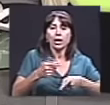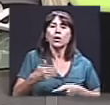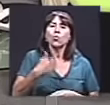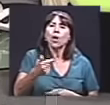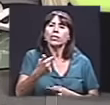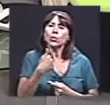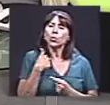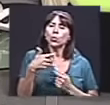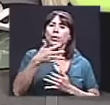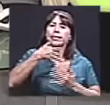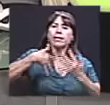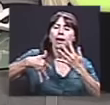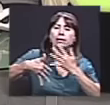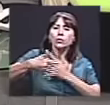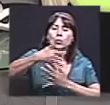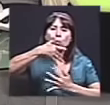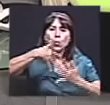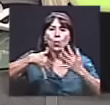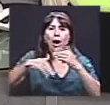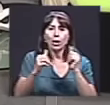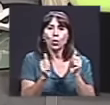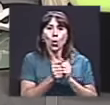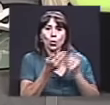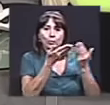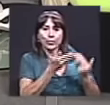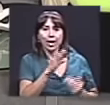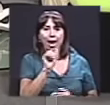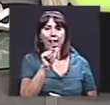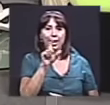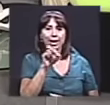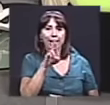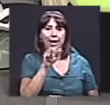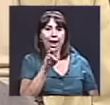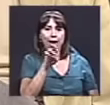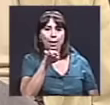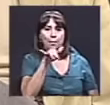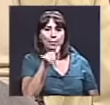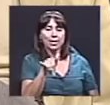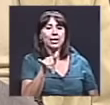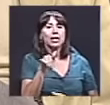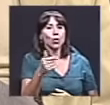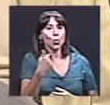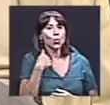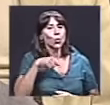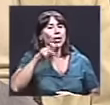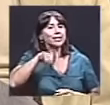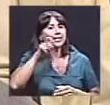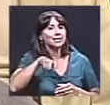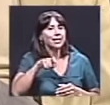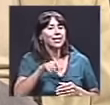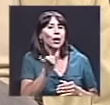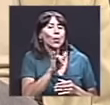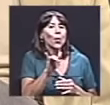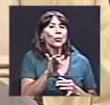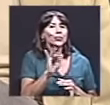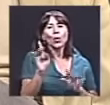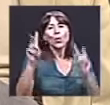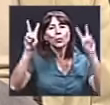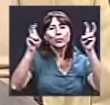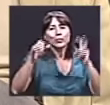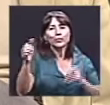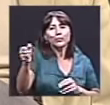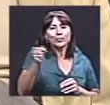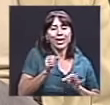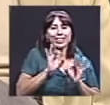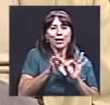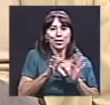uno interactúa con Alerami, en este caso, es que uno necesita instalar una especie de intérprete. Es como hablar